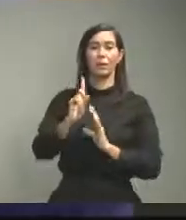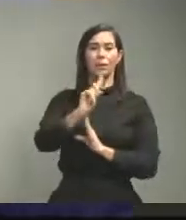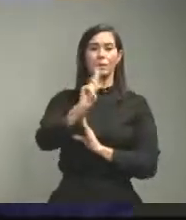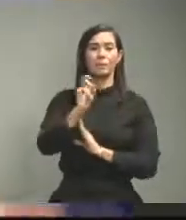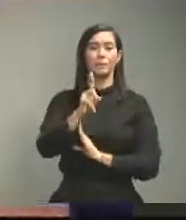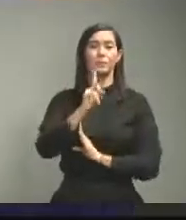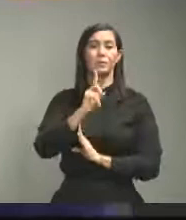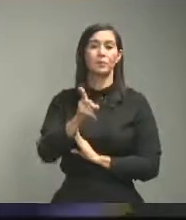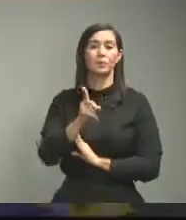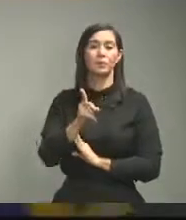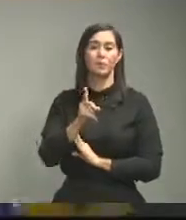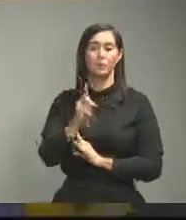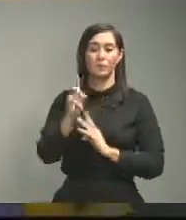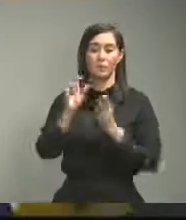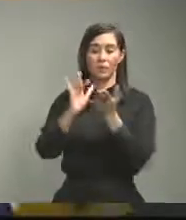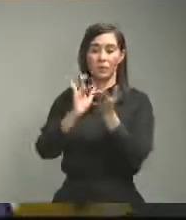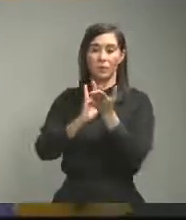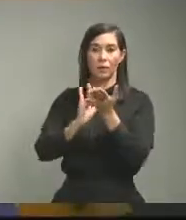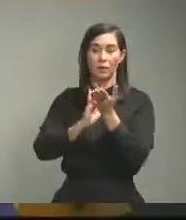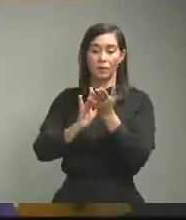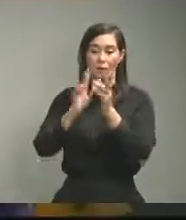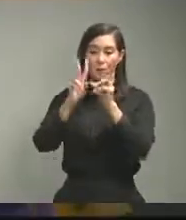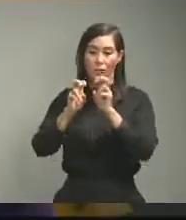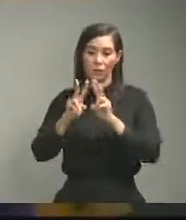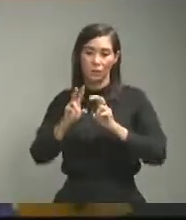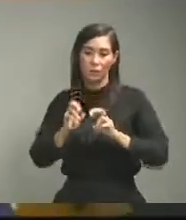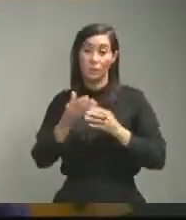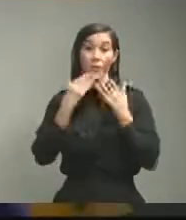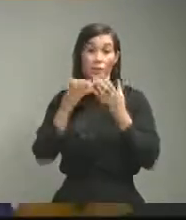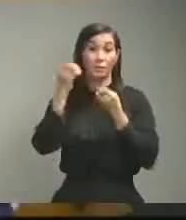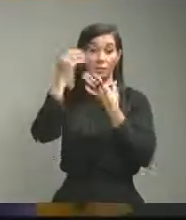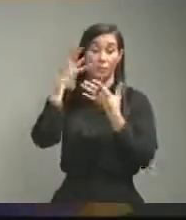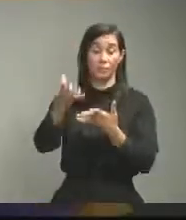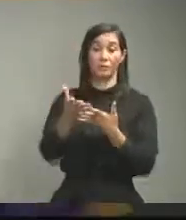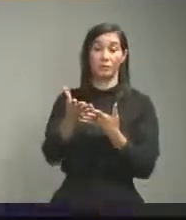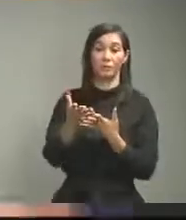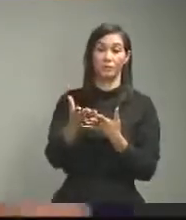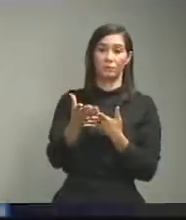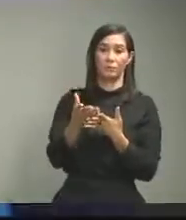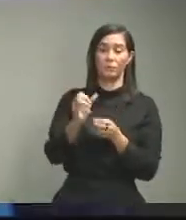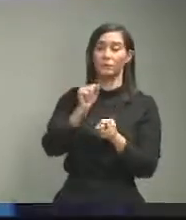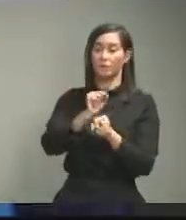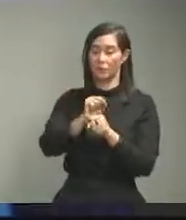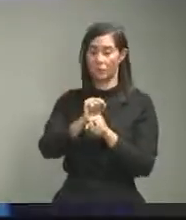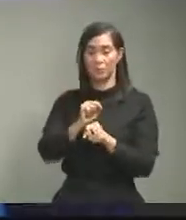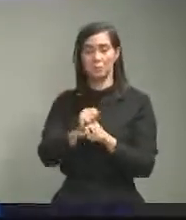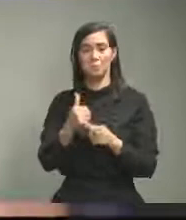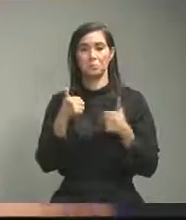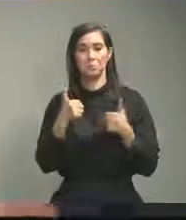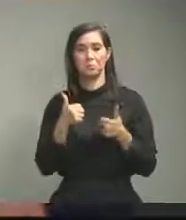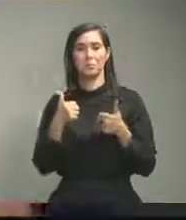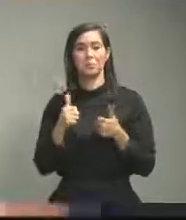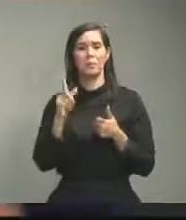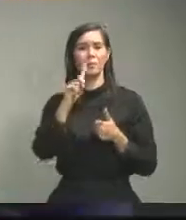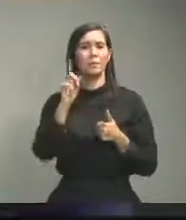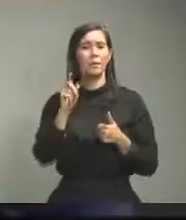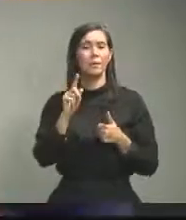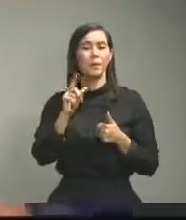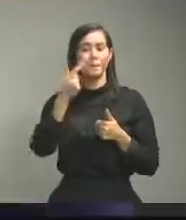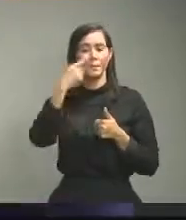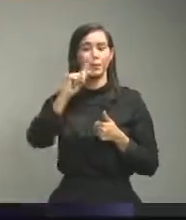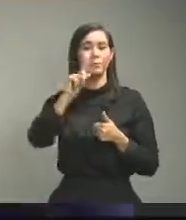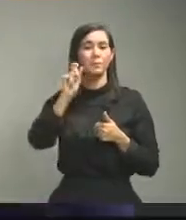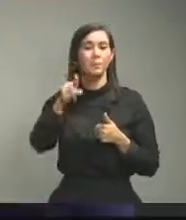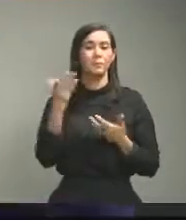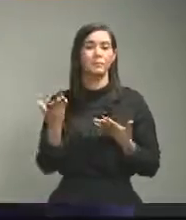a las pruebas y gracias por la información que usted dijo que ya vamos a trabajar en eso mi pregunta es básicamente